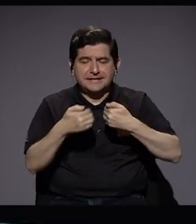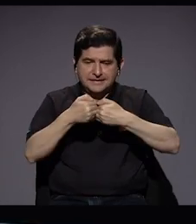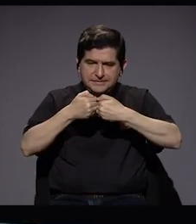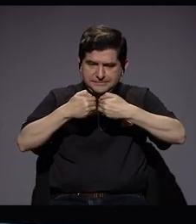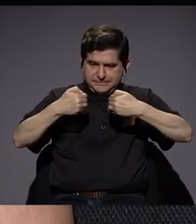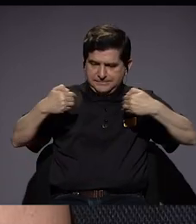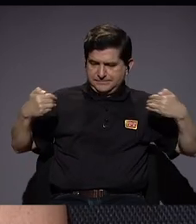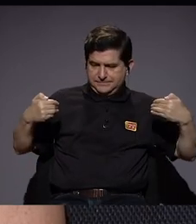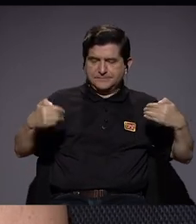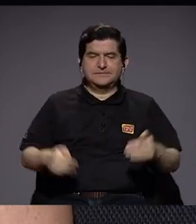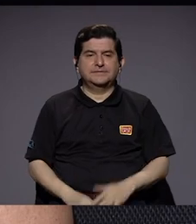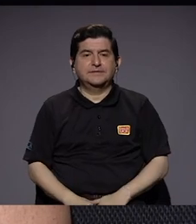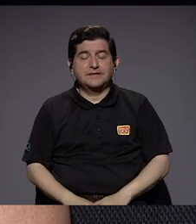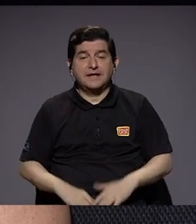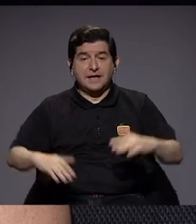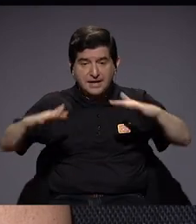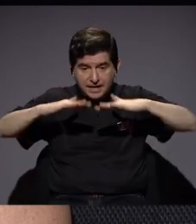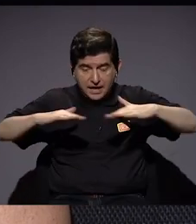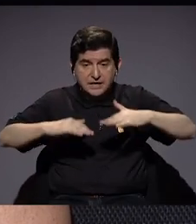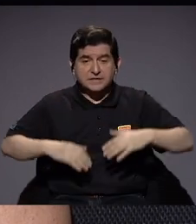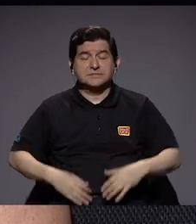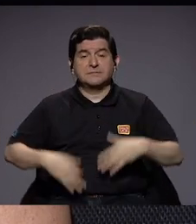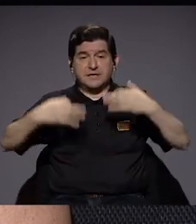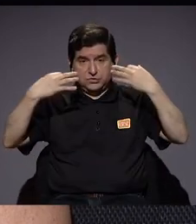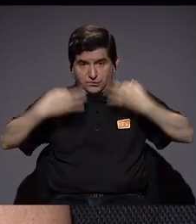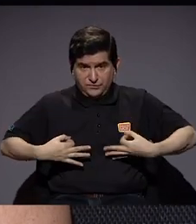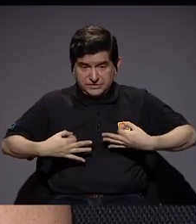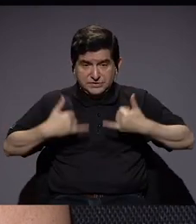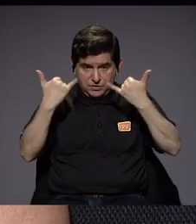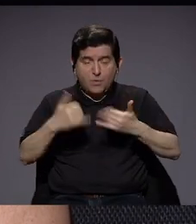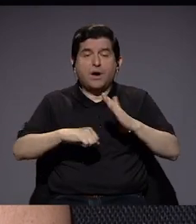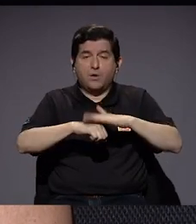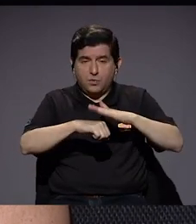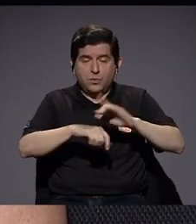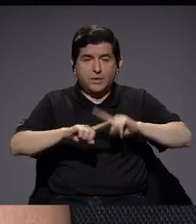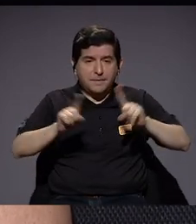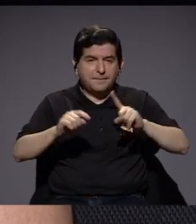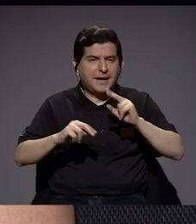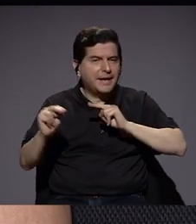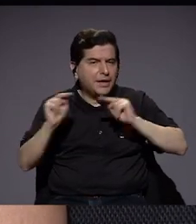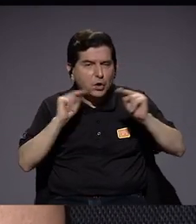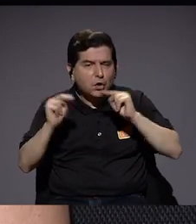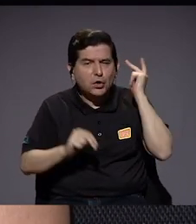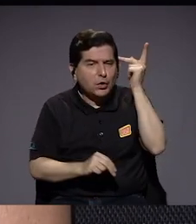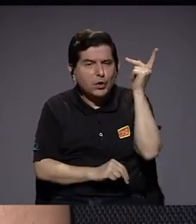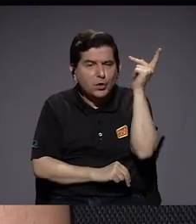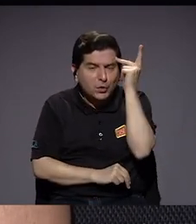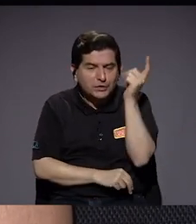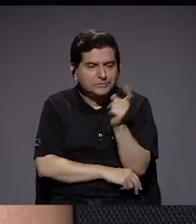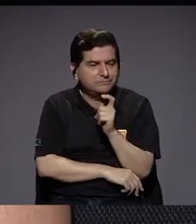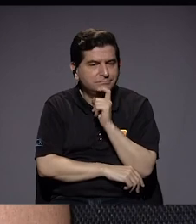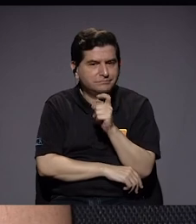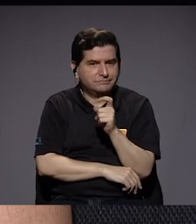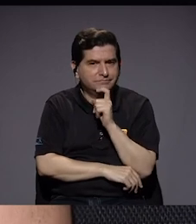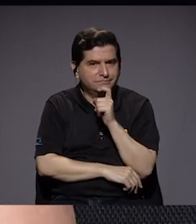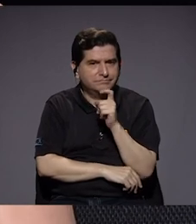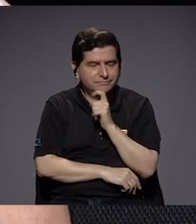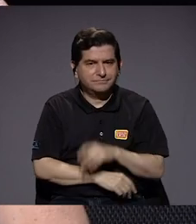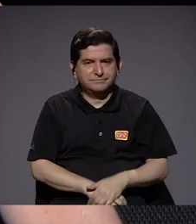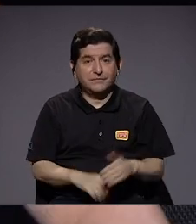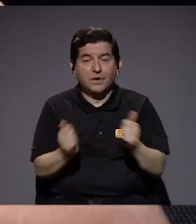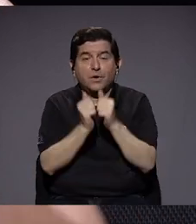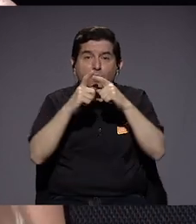distanciamiento. Creo que las instalaciones físicas lo facilitan, pero las negociaciones políticas son difíciles